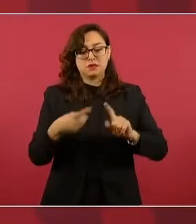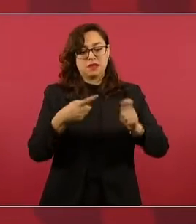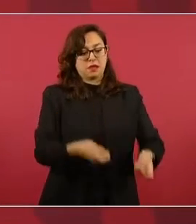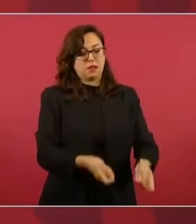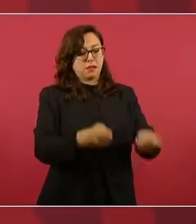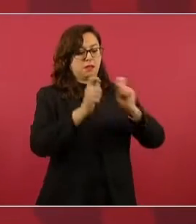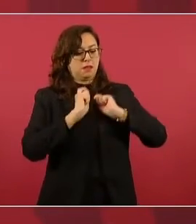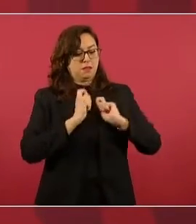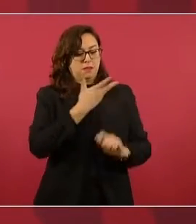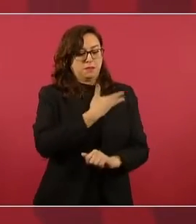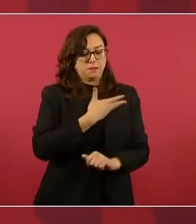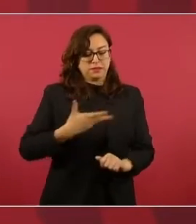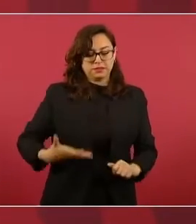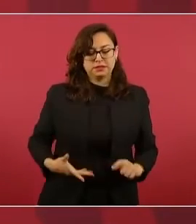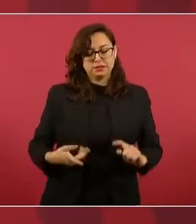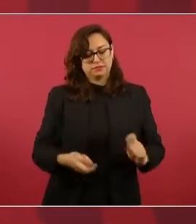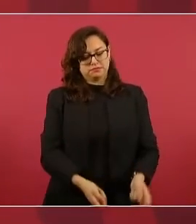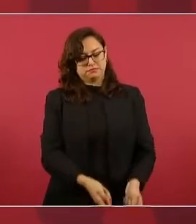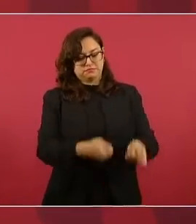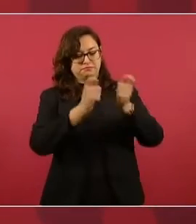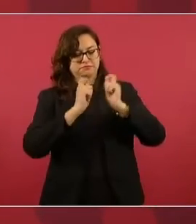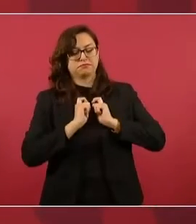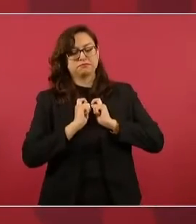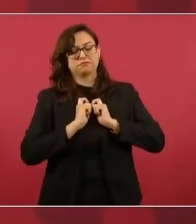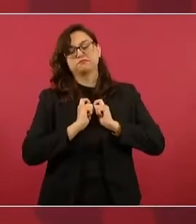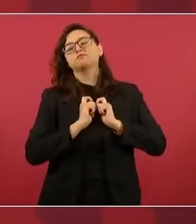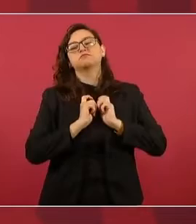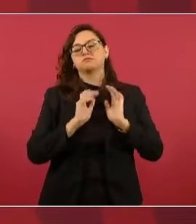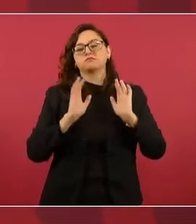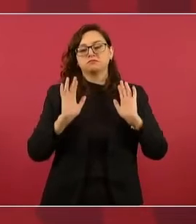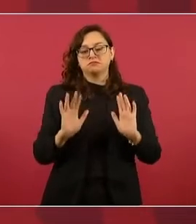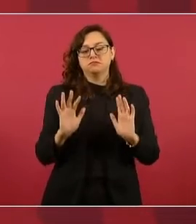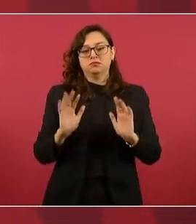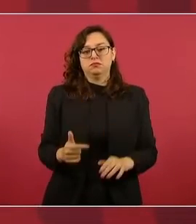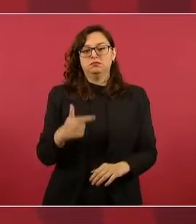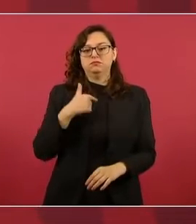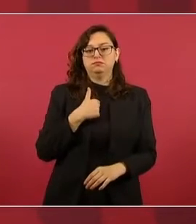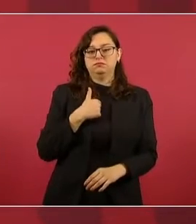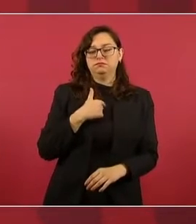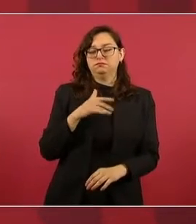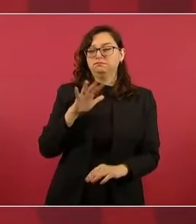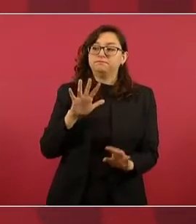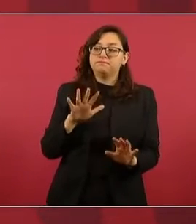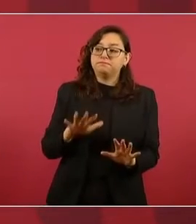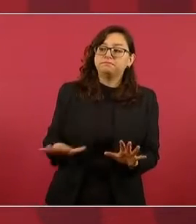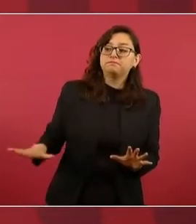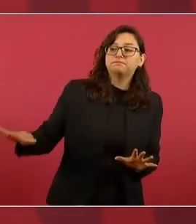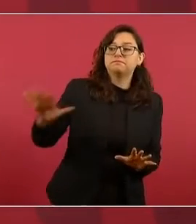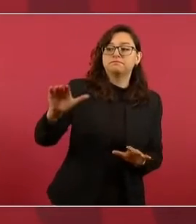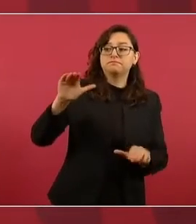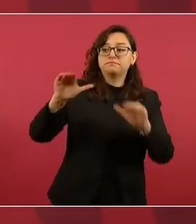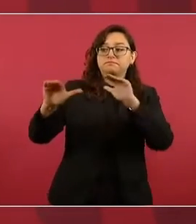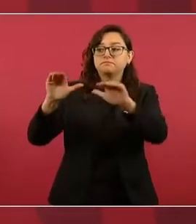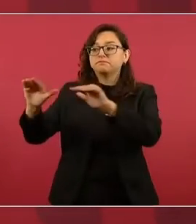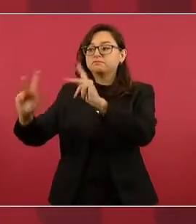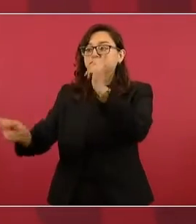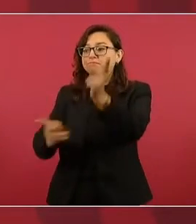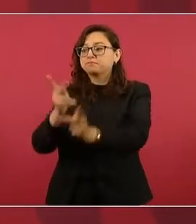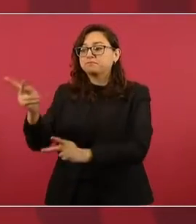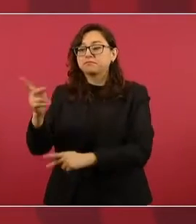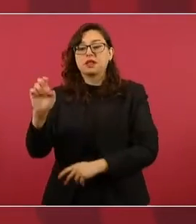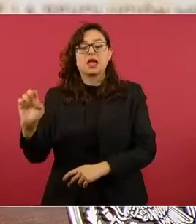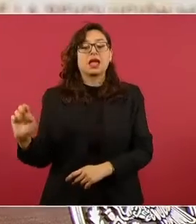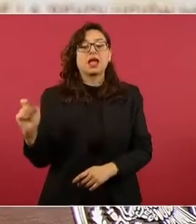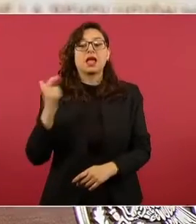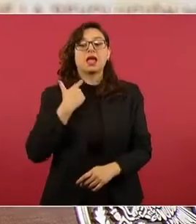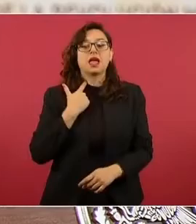sólo si el pueblo lo decidía se iba a enjuiciar